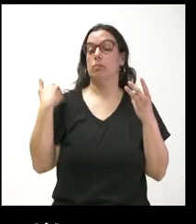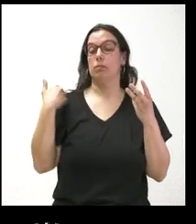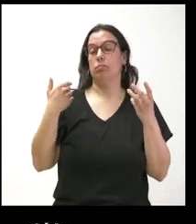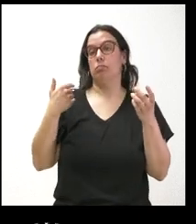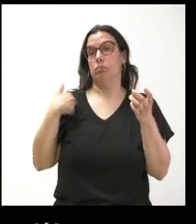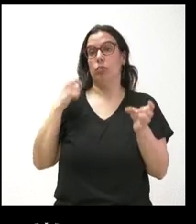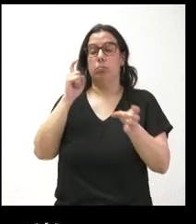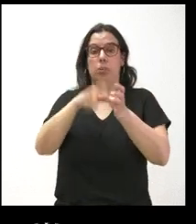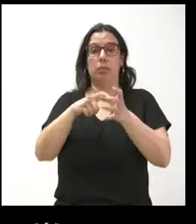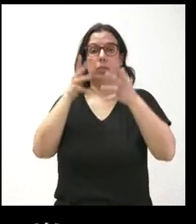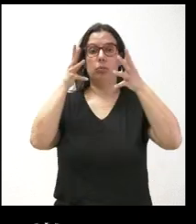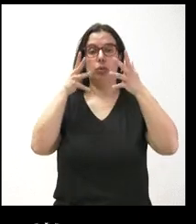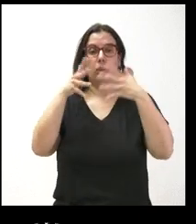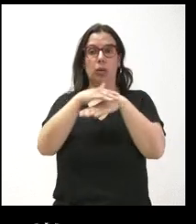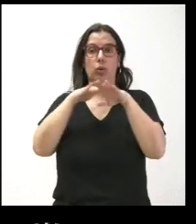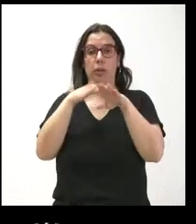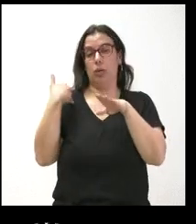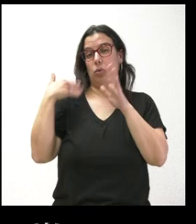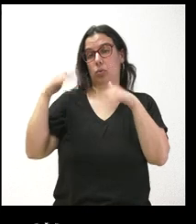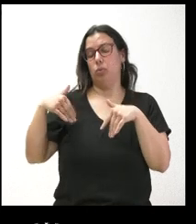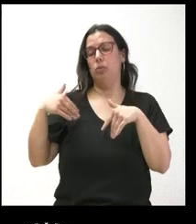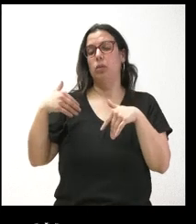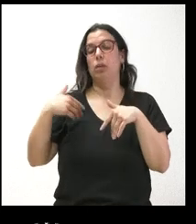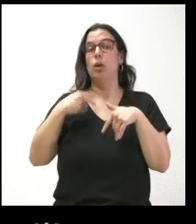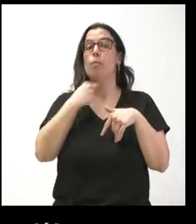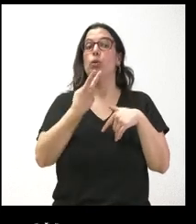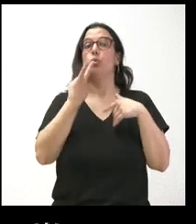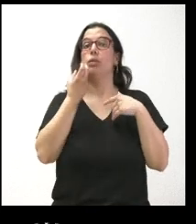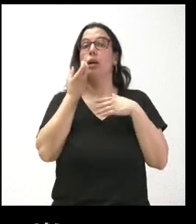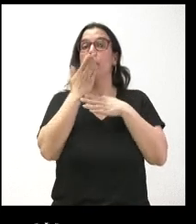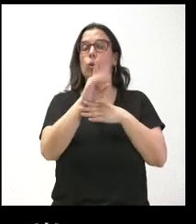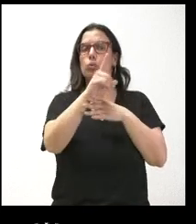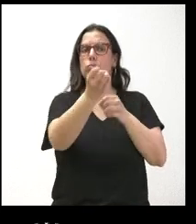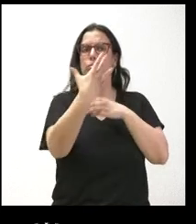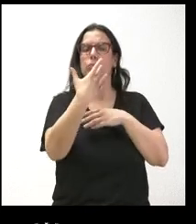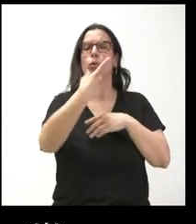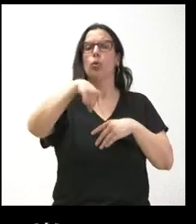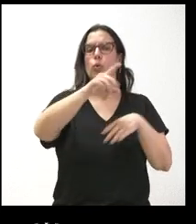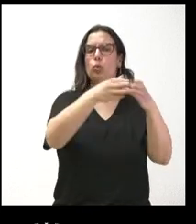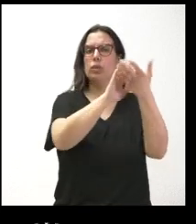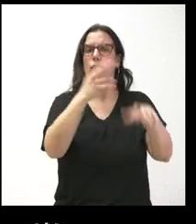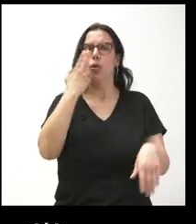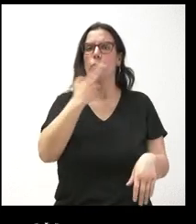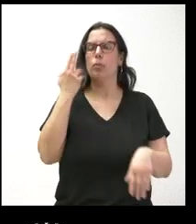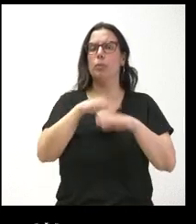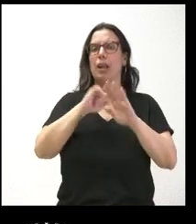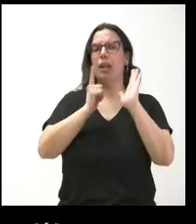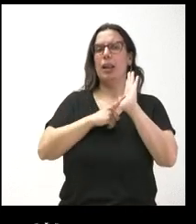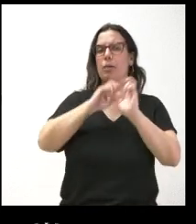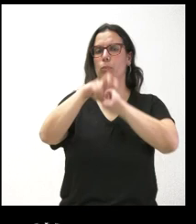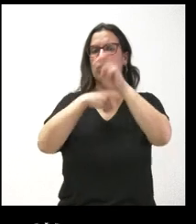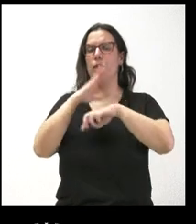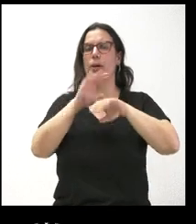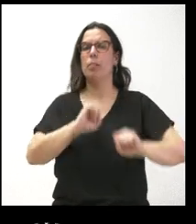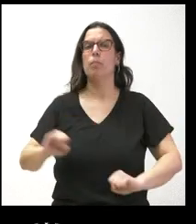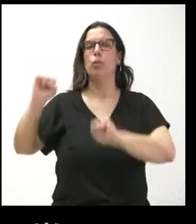en el Consejo de Gobierno, el portavoz nos contó que la Junta de Castilla y León se había comprometido a cambiar la legislación para proteger